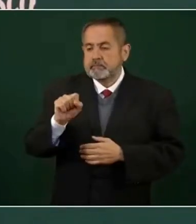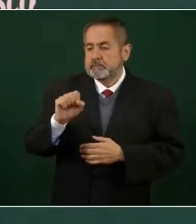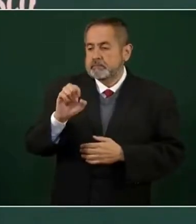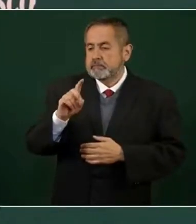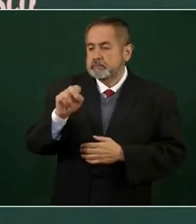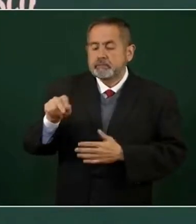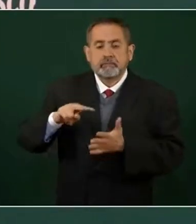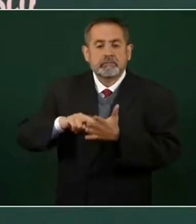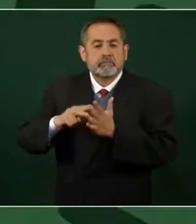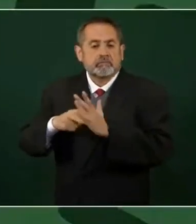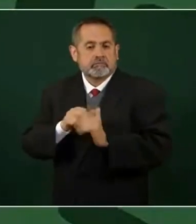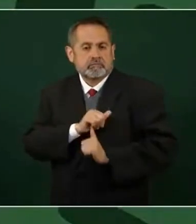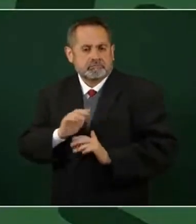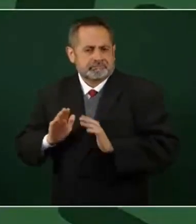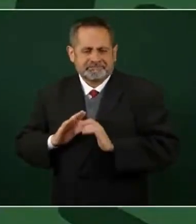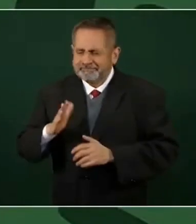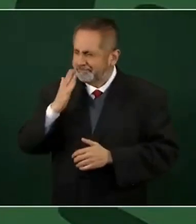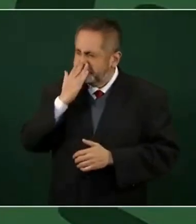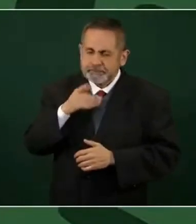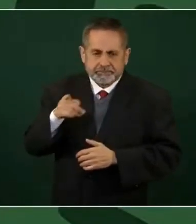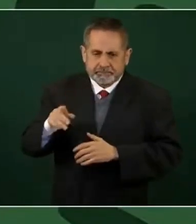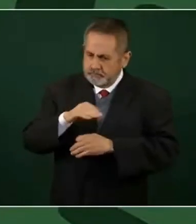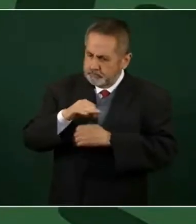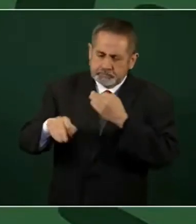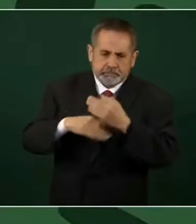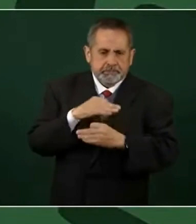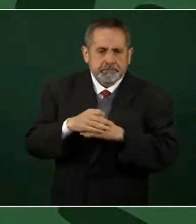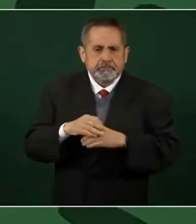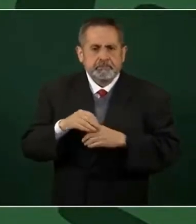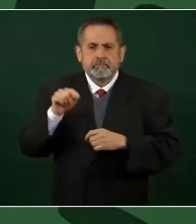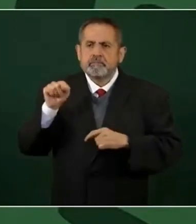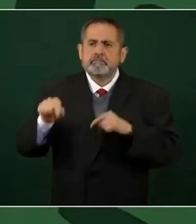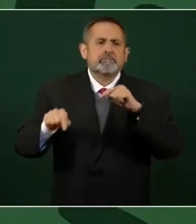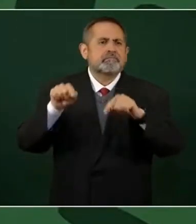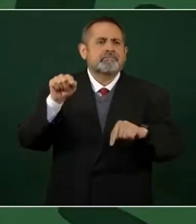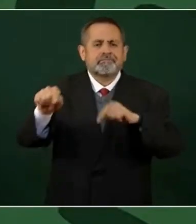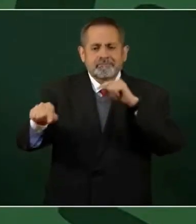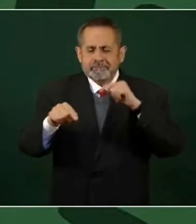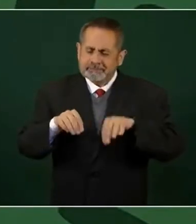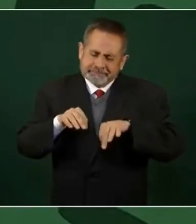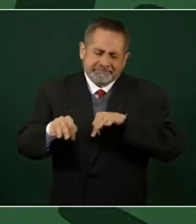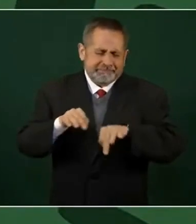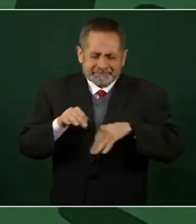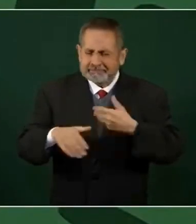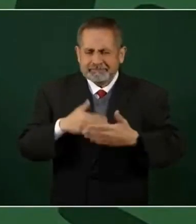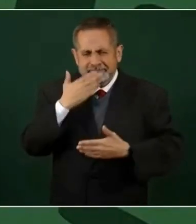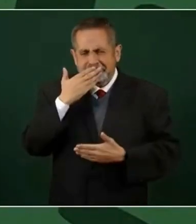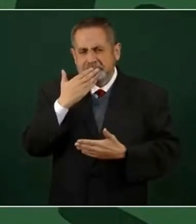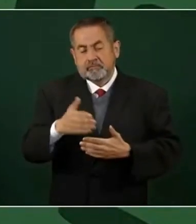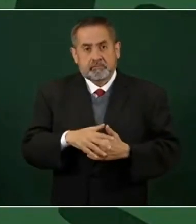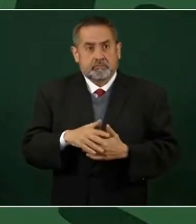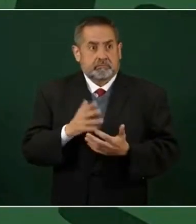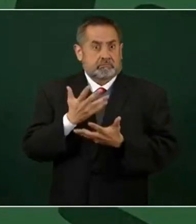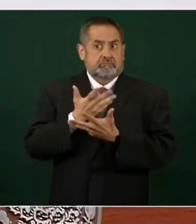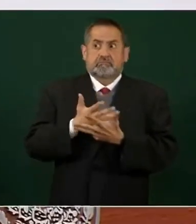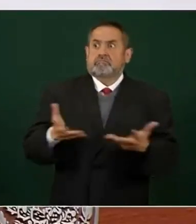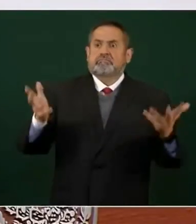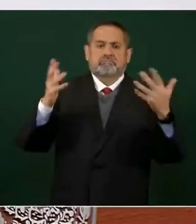ingenieros militares, todos hay campamentos y es una gran obra.